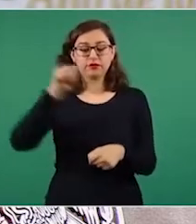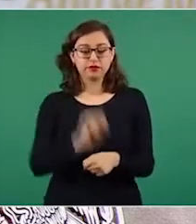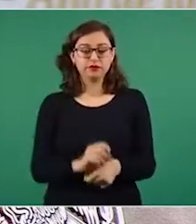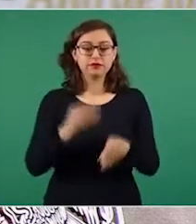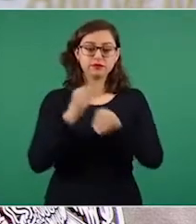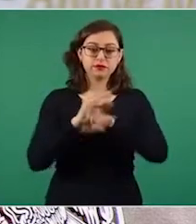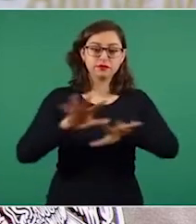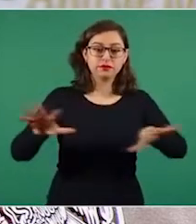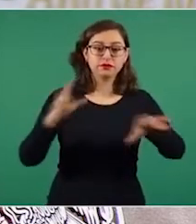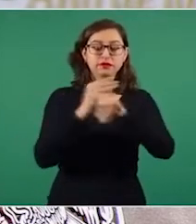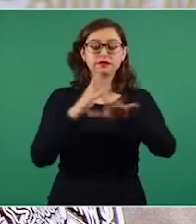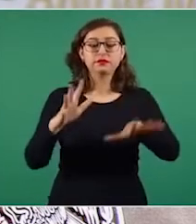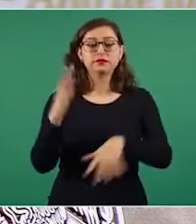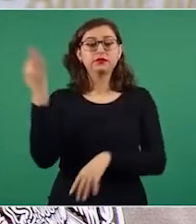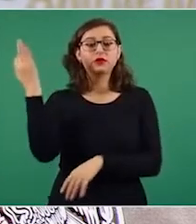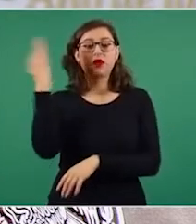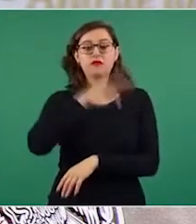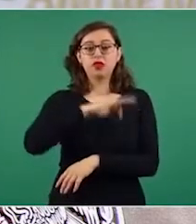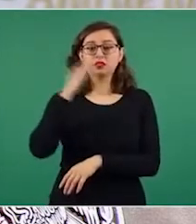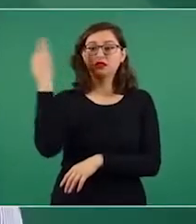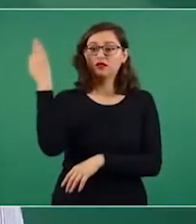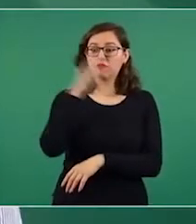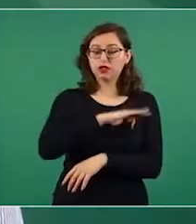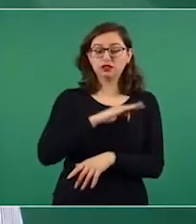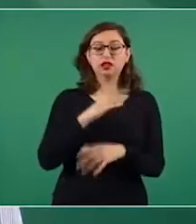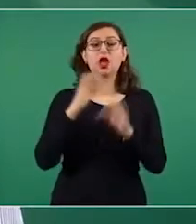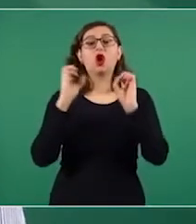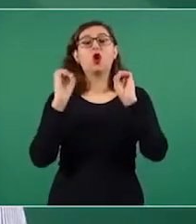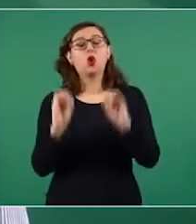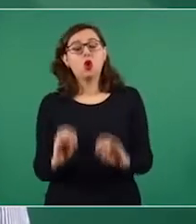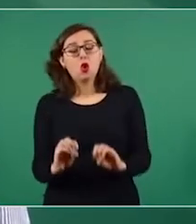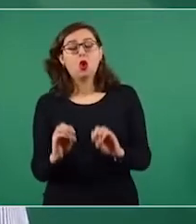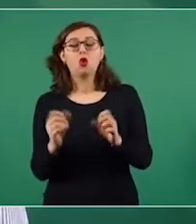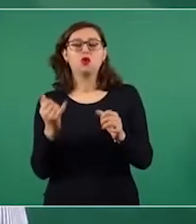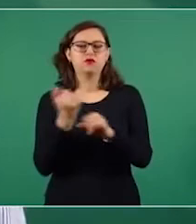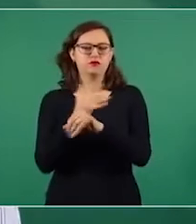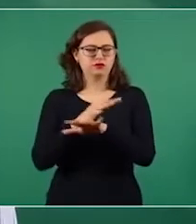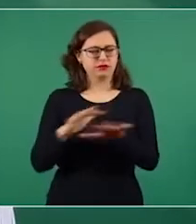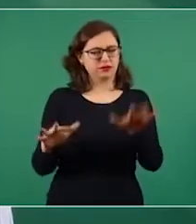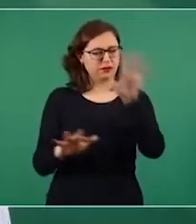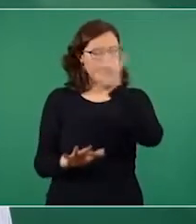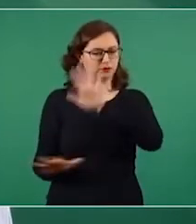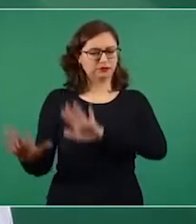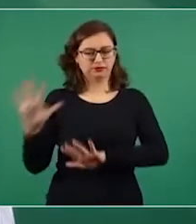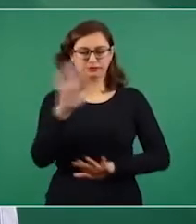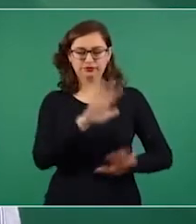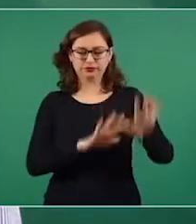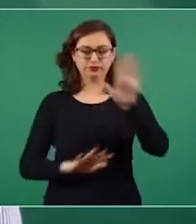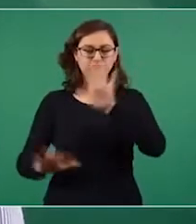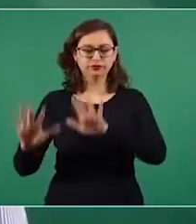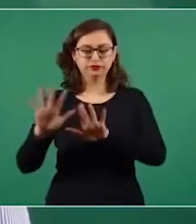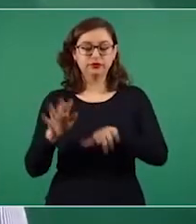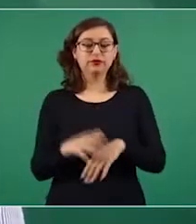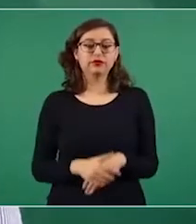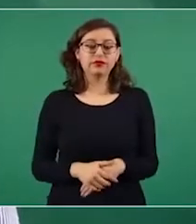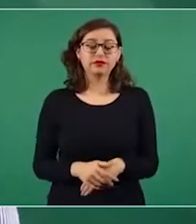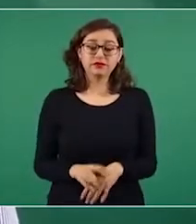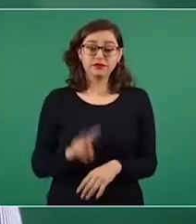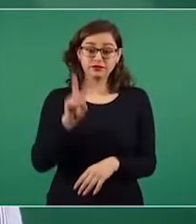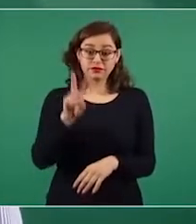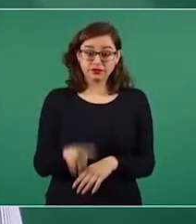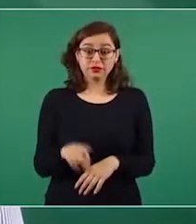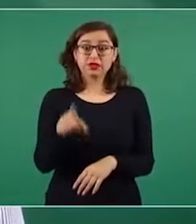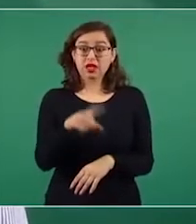que han publicado falsedades o medias verdades que desinforman a los ciudadanos. Algunos de ellos fueron víctimas del